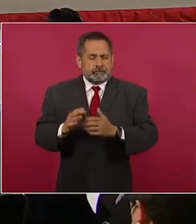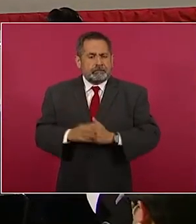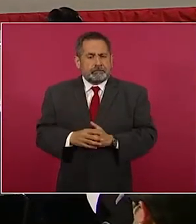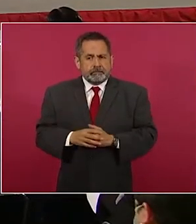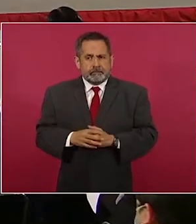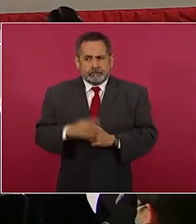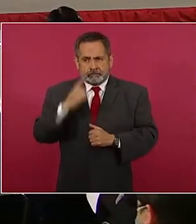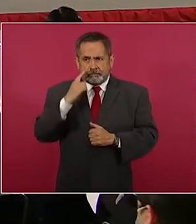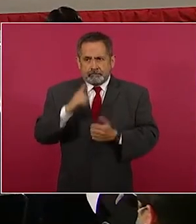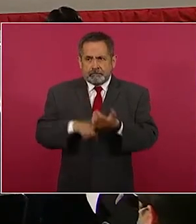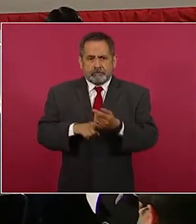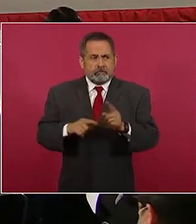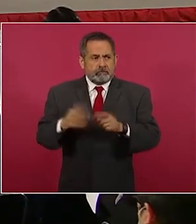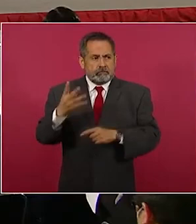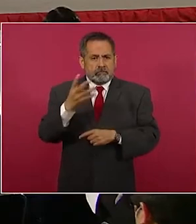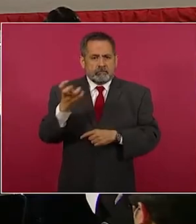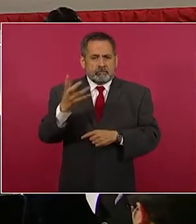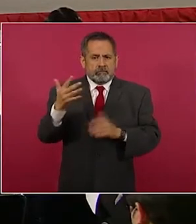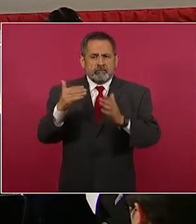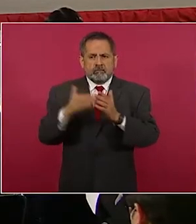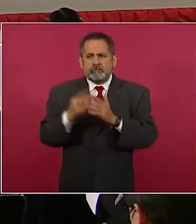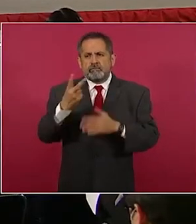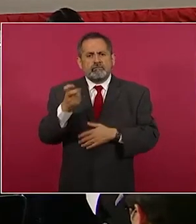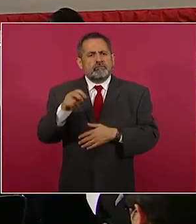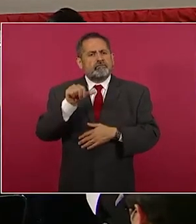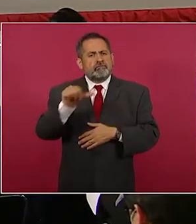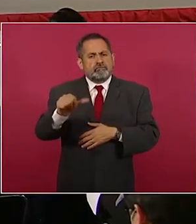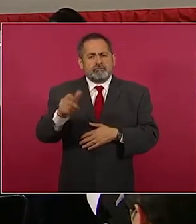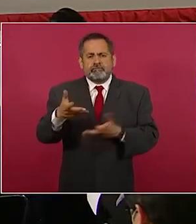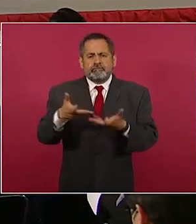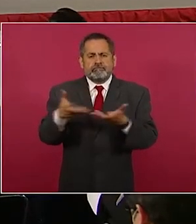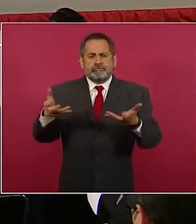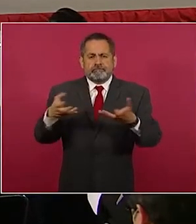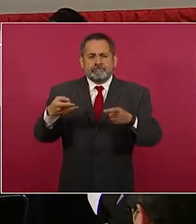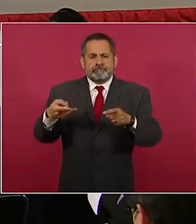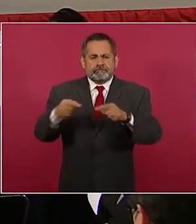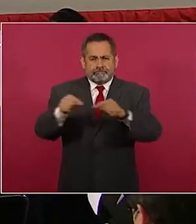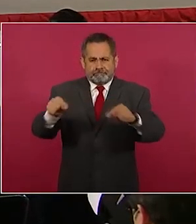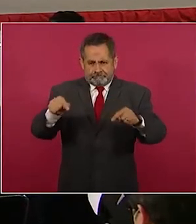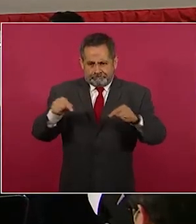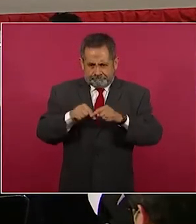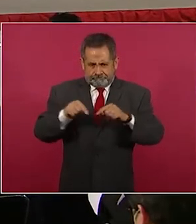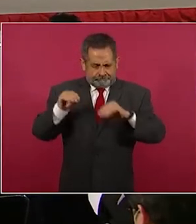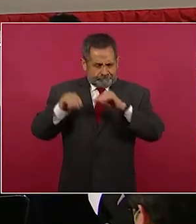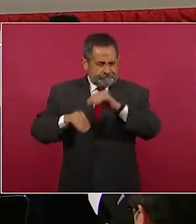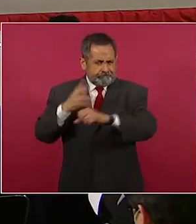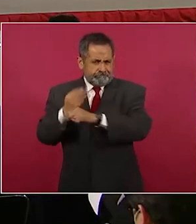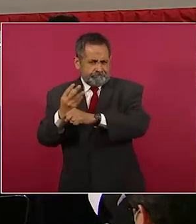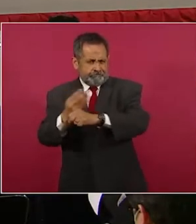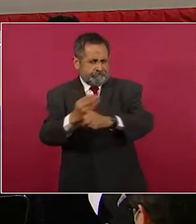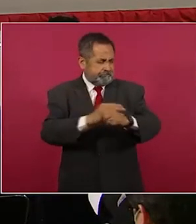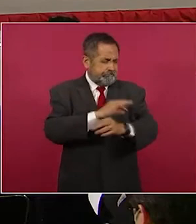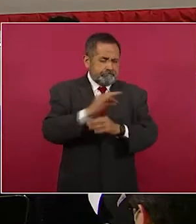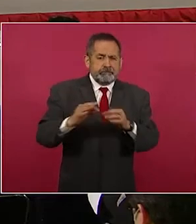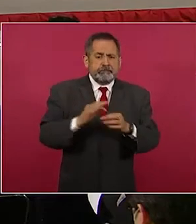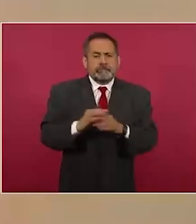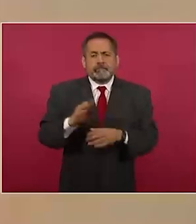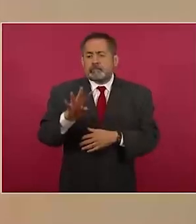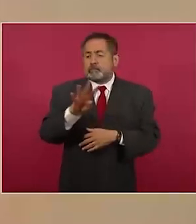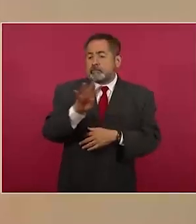450 mil 216 hectáreas reforestadas. Esto implica que haya 450